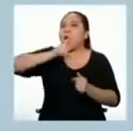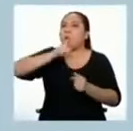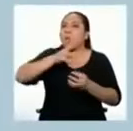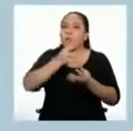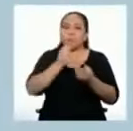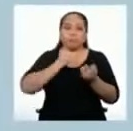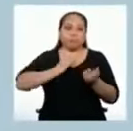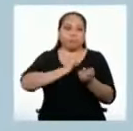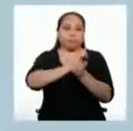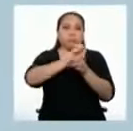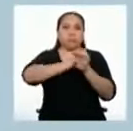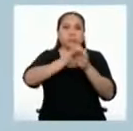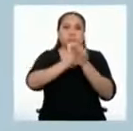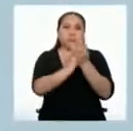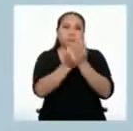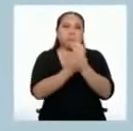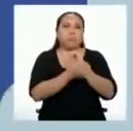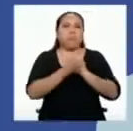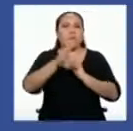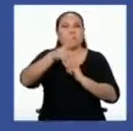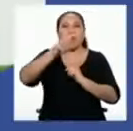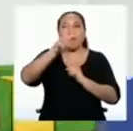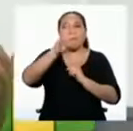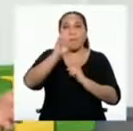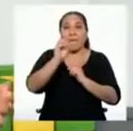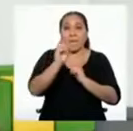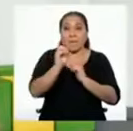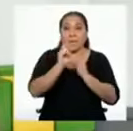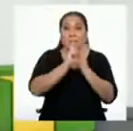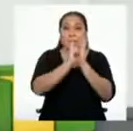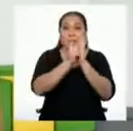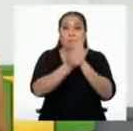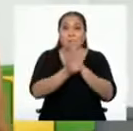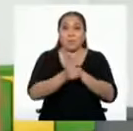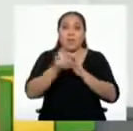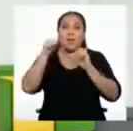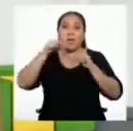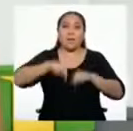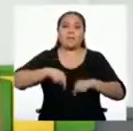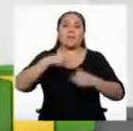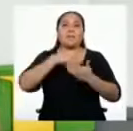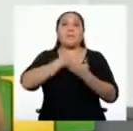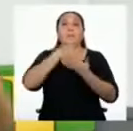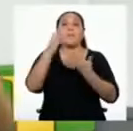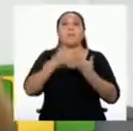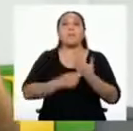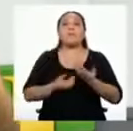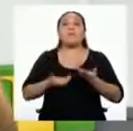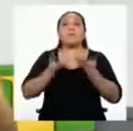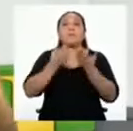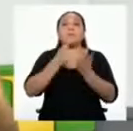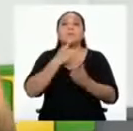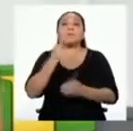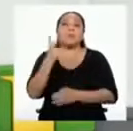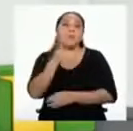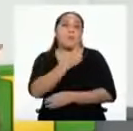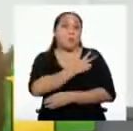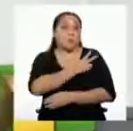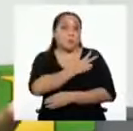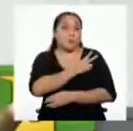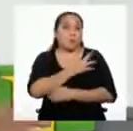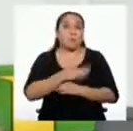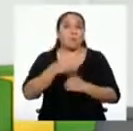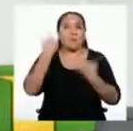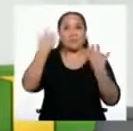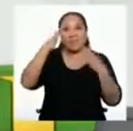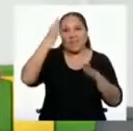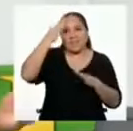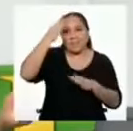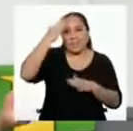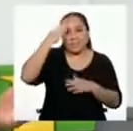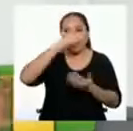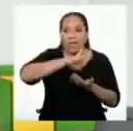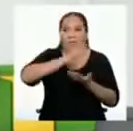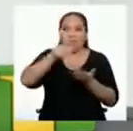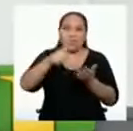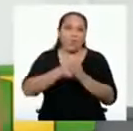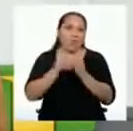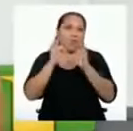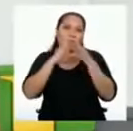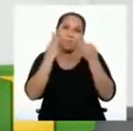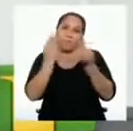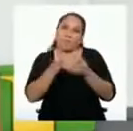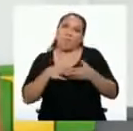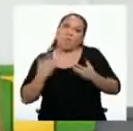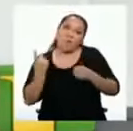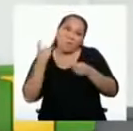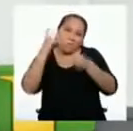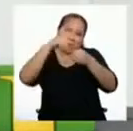jabón por al menos 20 segundos. Esta sesión está dirigida a estudiantes de segundo de secundaria, pero ya sabes que toda la familia